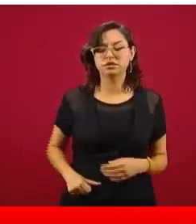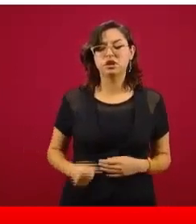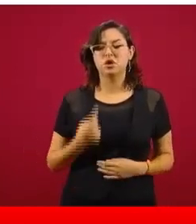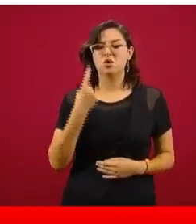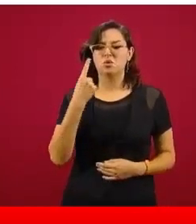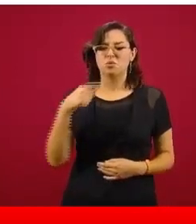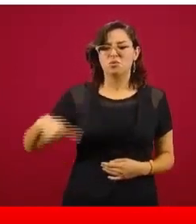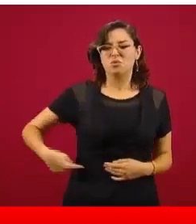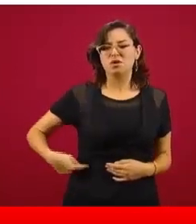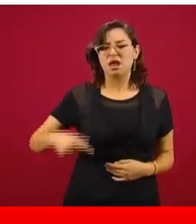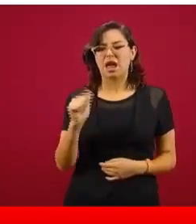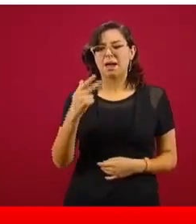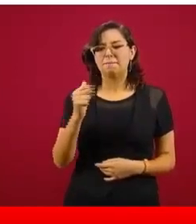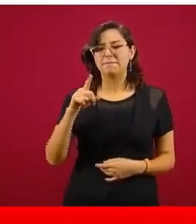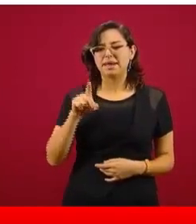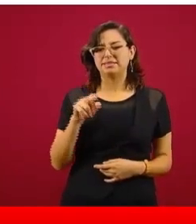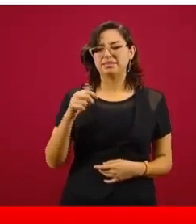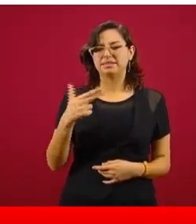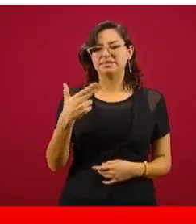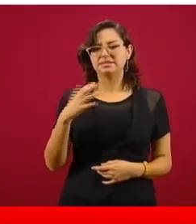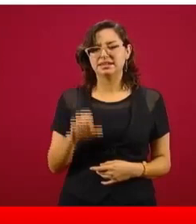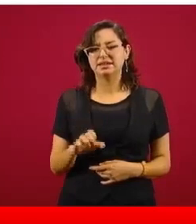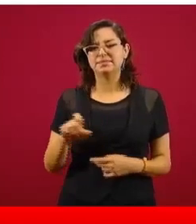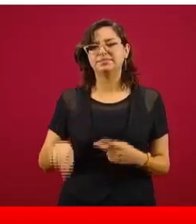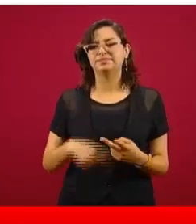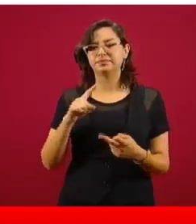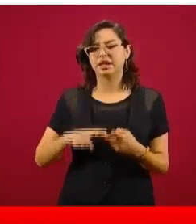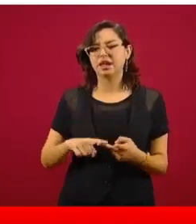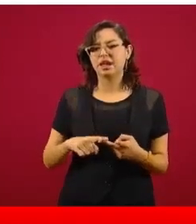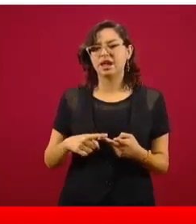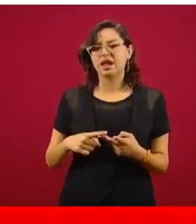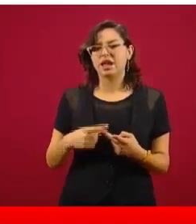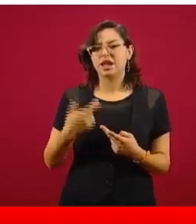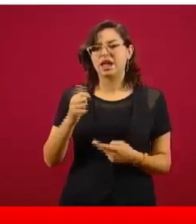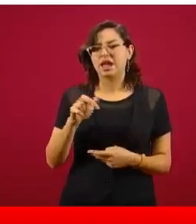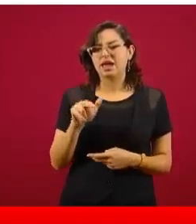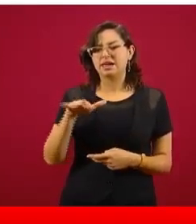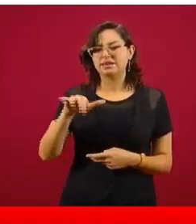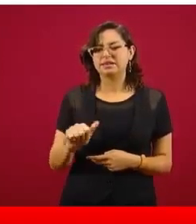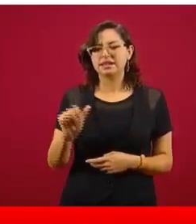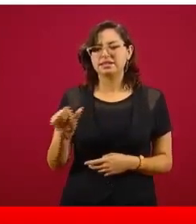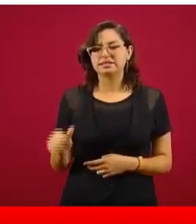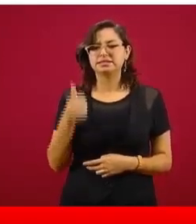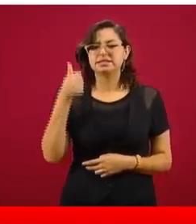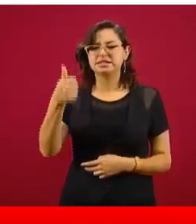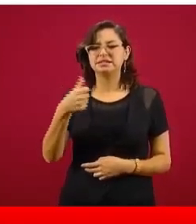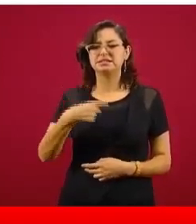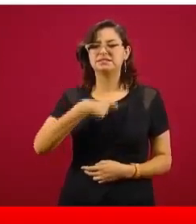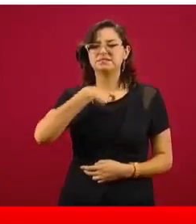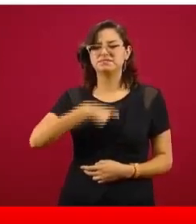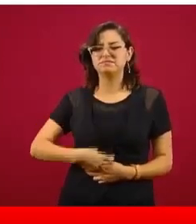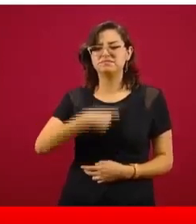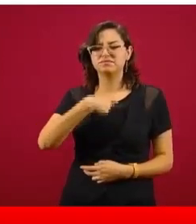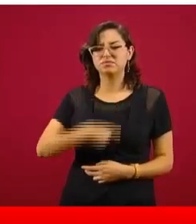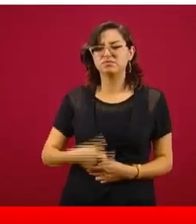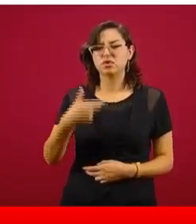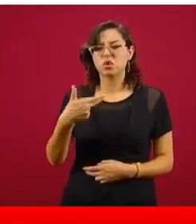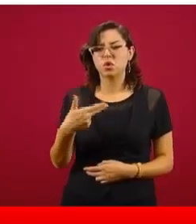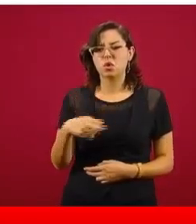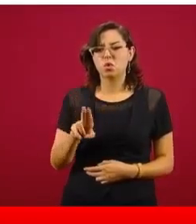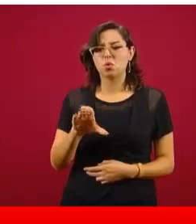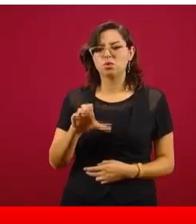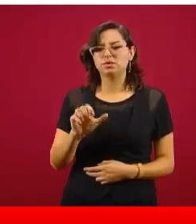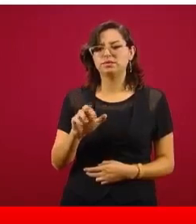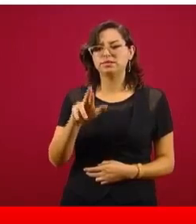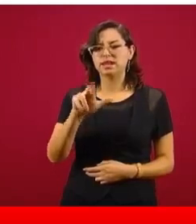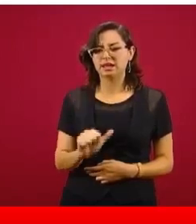cirugías endoscópicas urológicas. Este número es el de arranque y seguramente aquí vamos a poder ir viendo la evolución y cómo